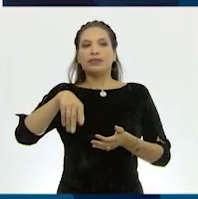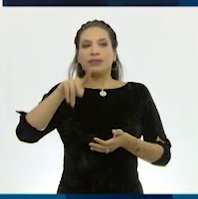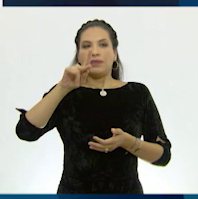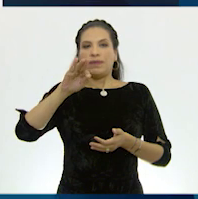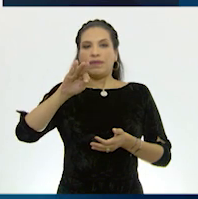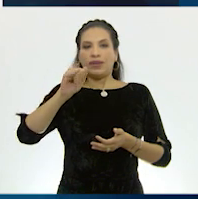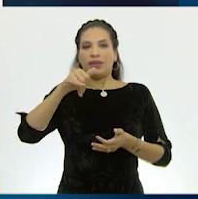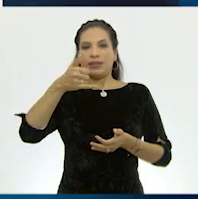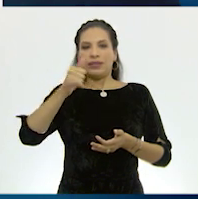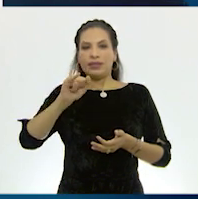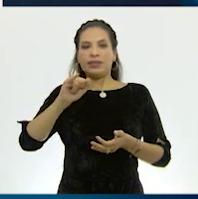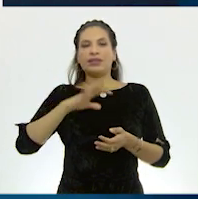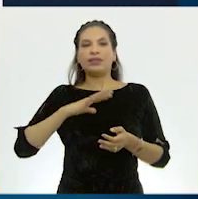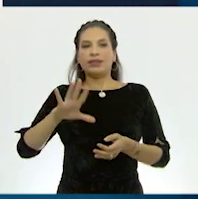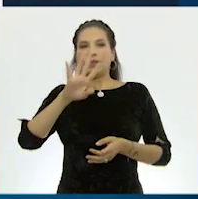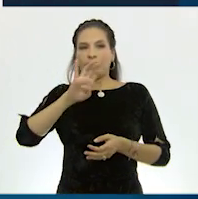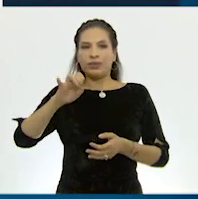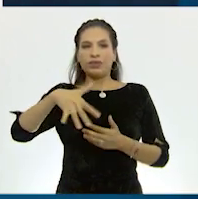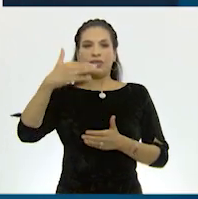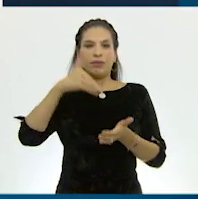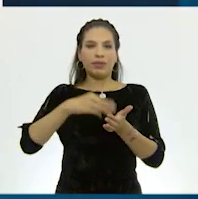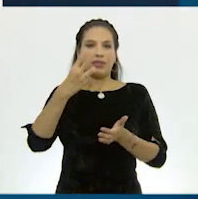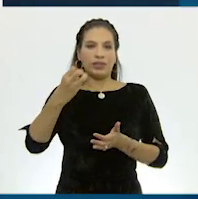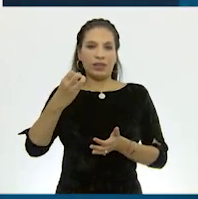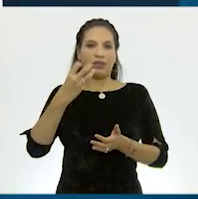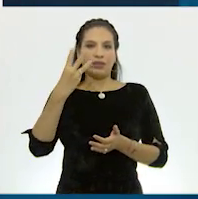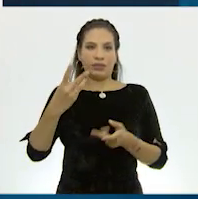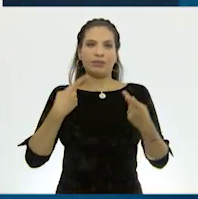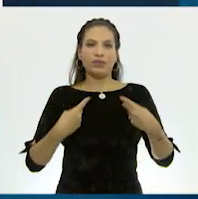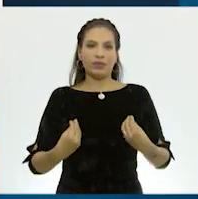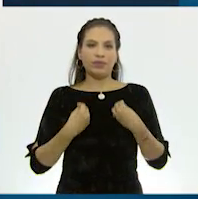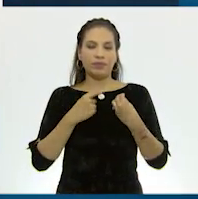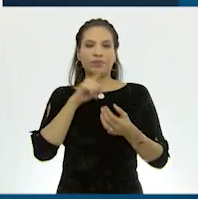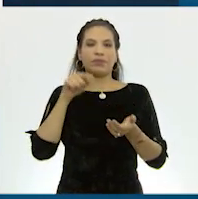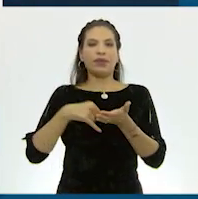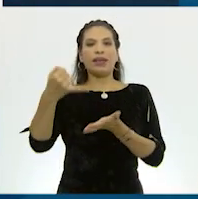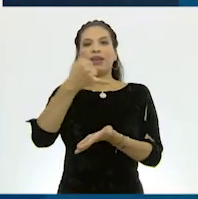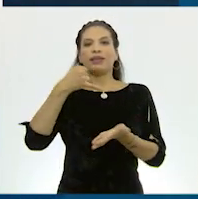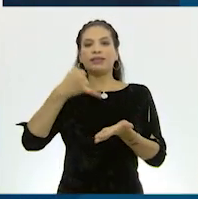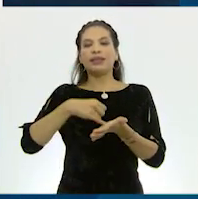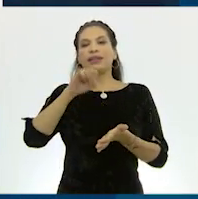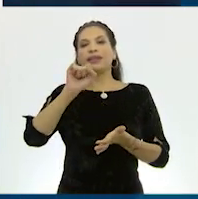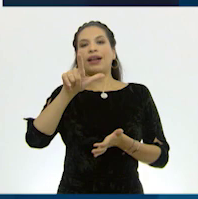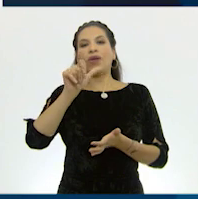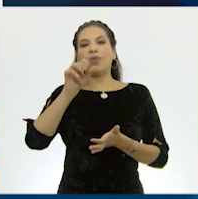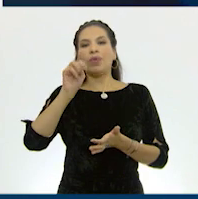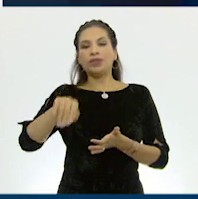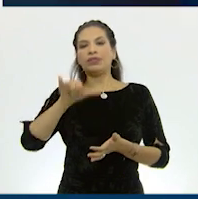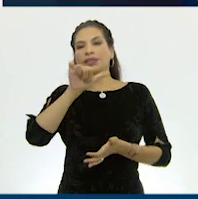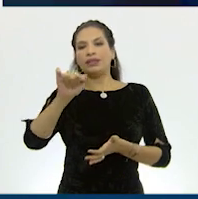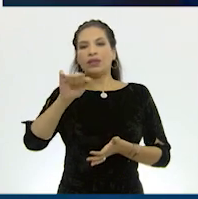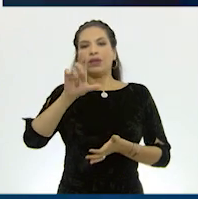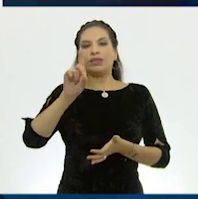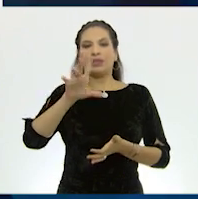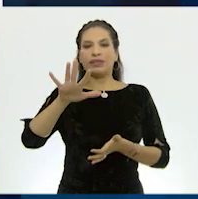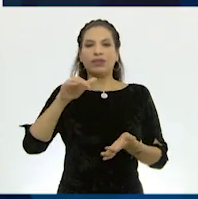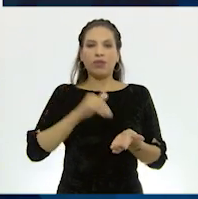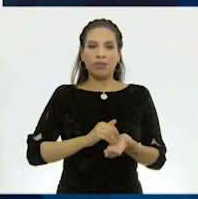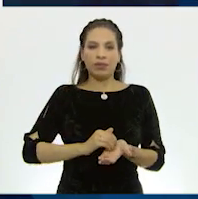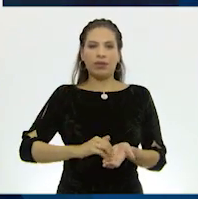915.303 habitantes. Y las Islas Salomón, con 635